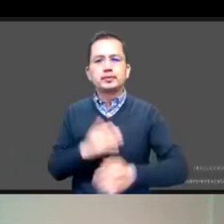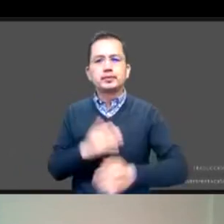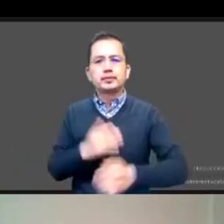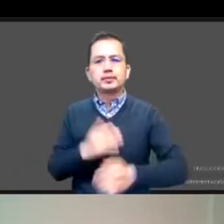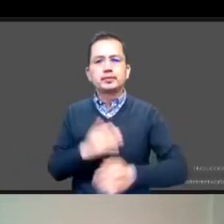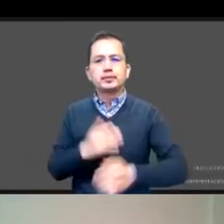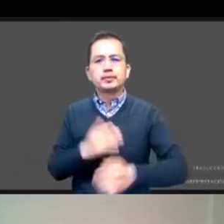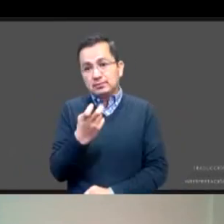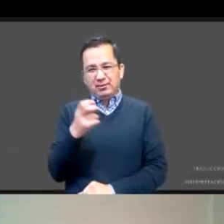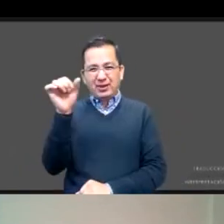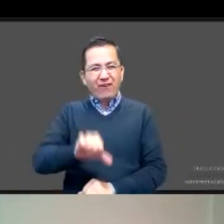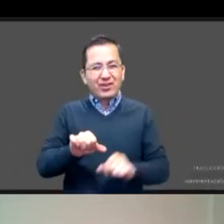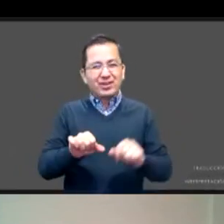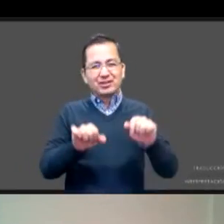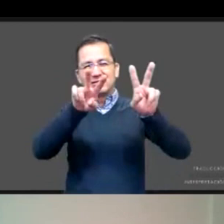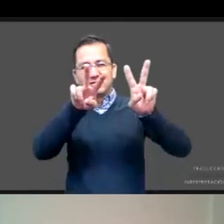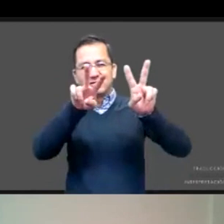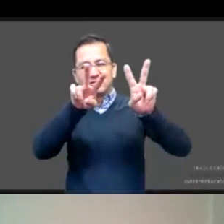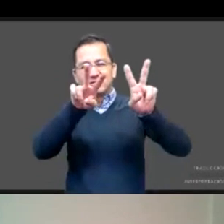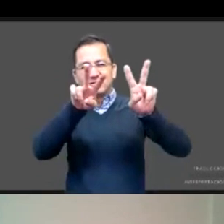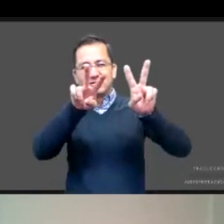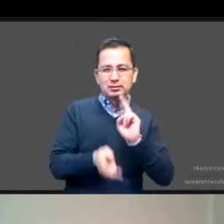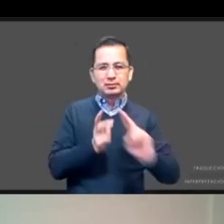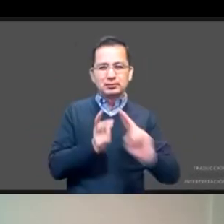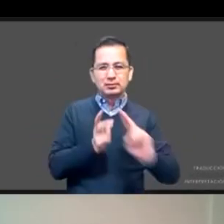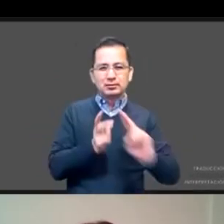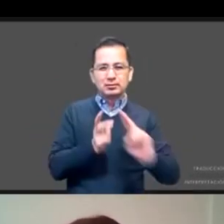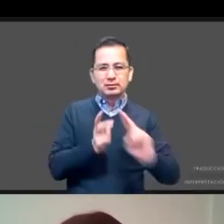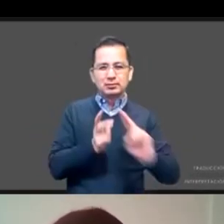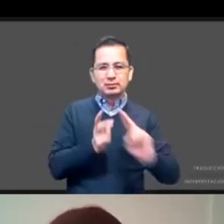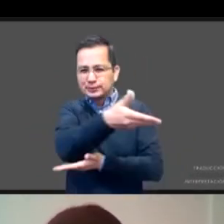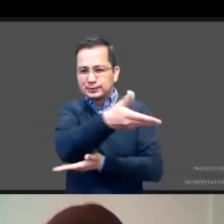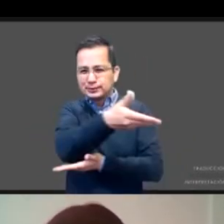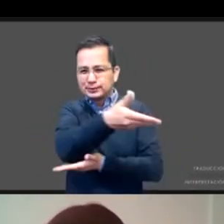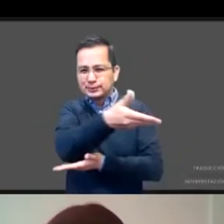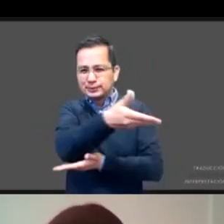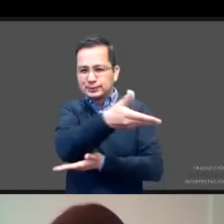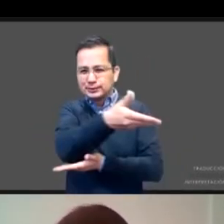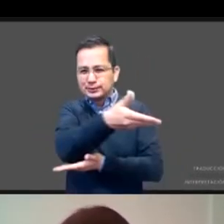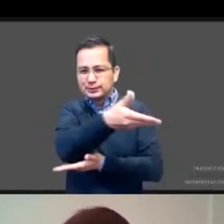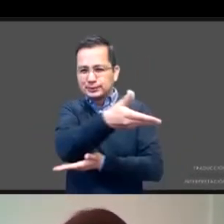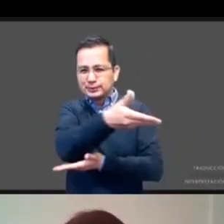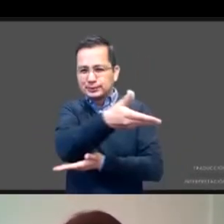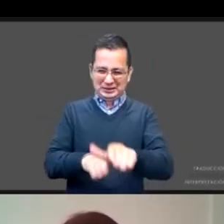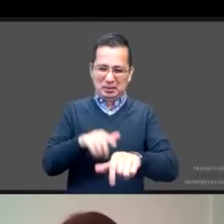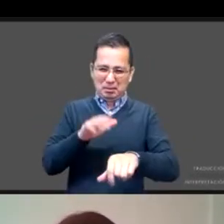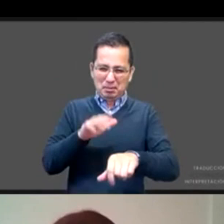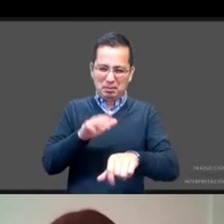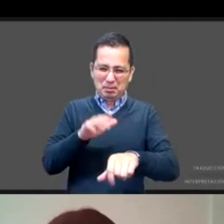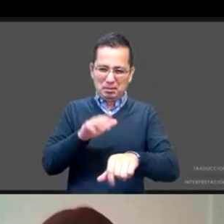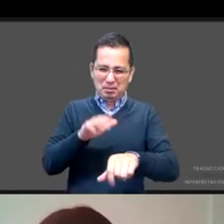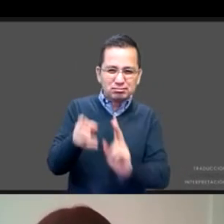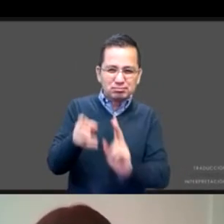colocando en este primer espacio y de los cuales vamos a seguir abonando. Quiero compartir con